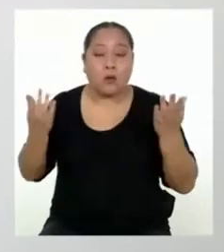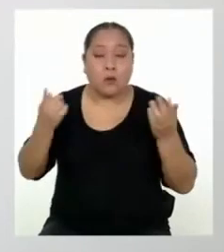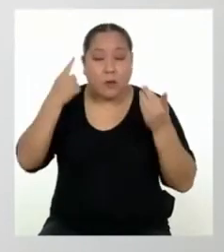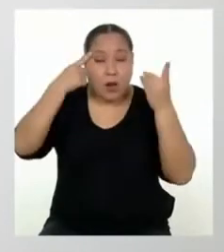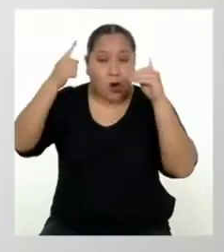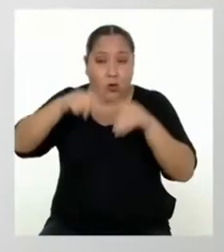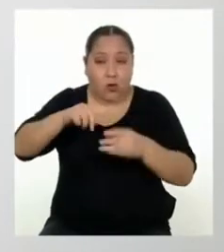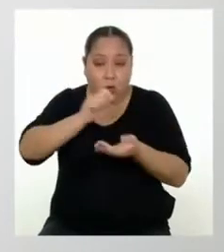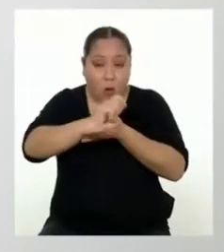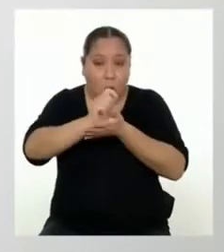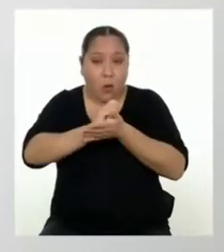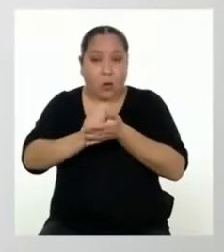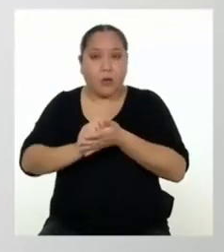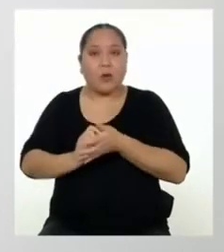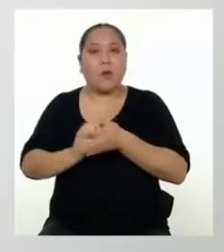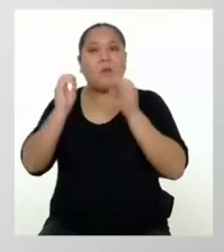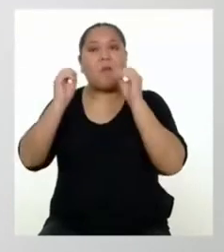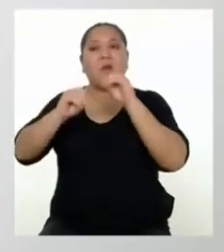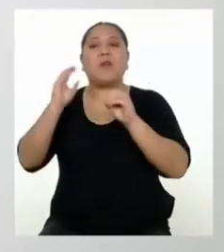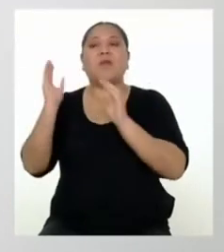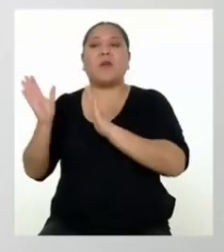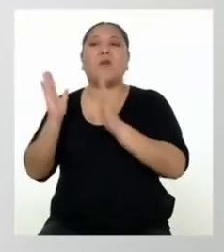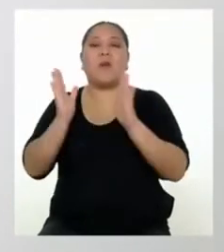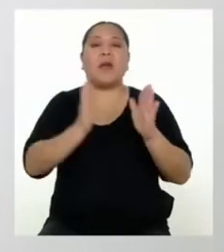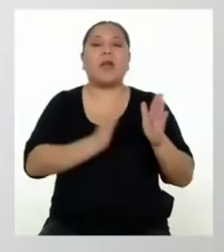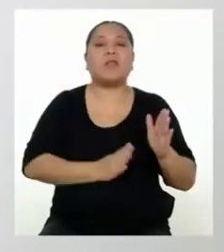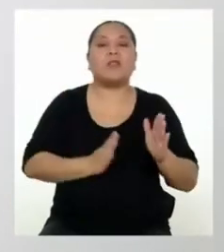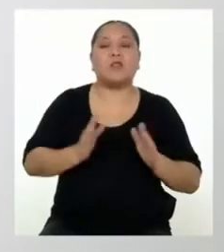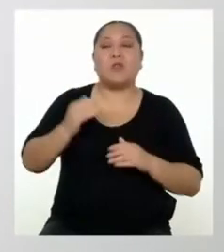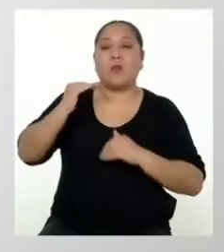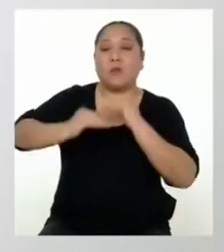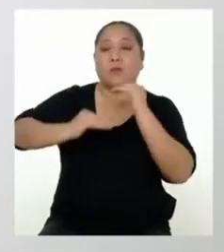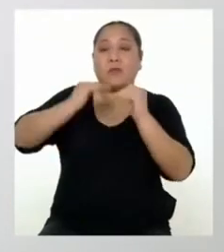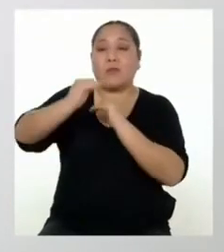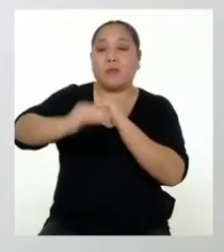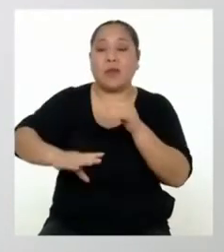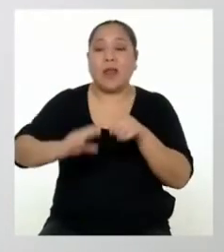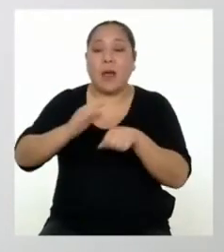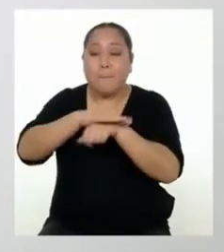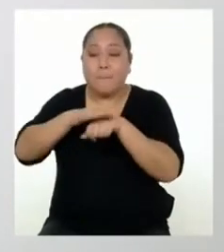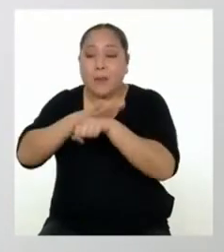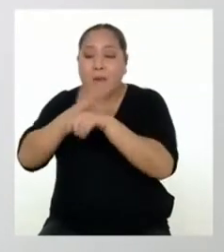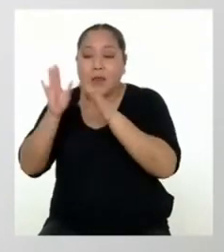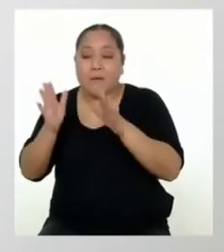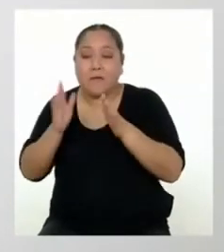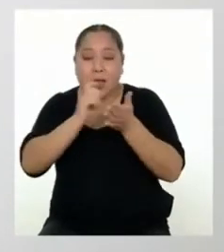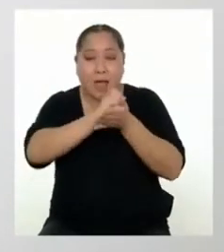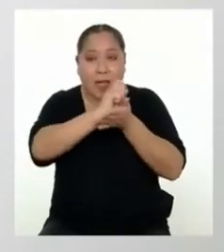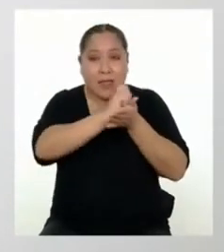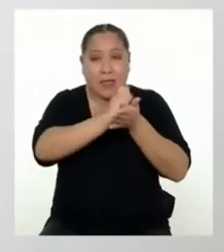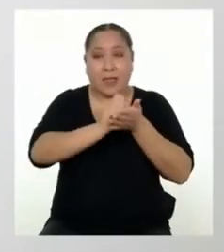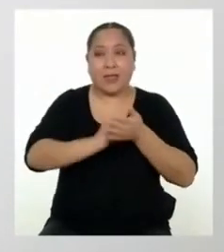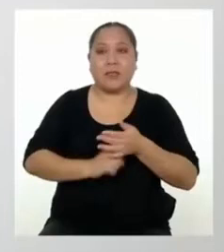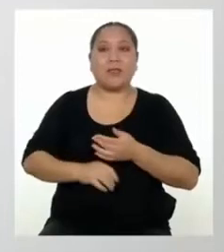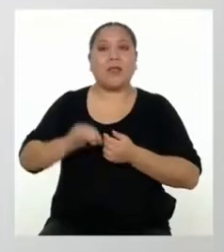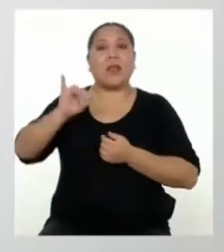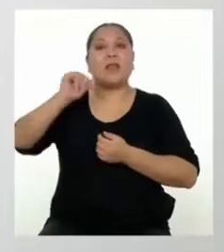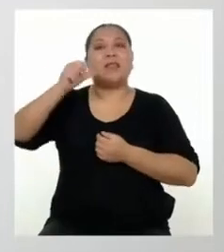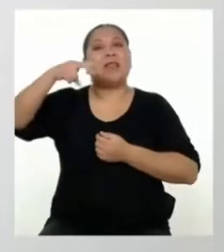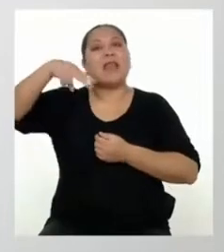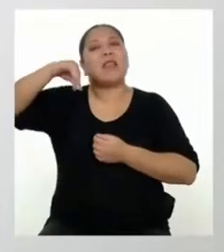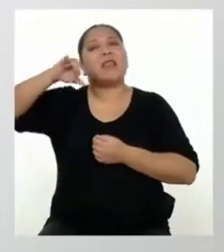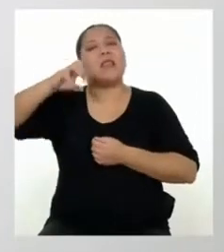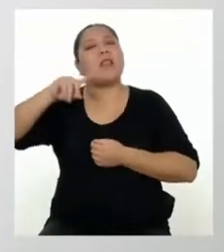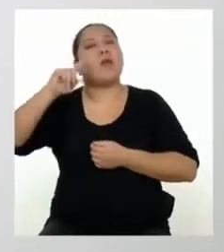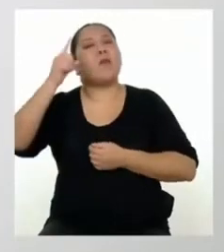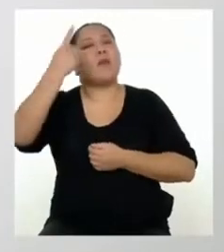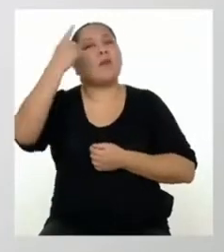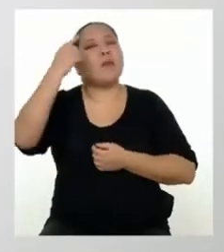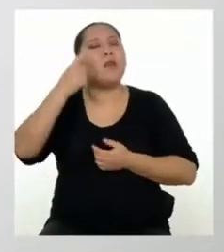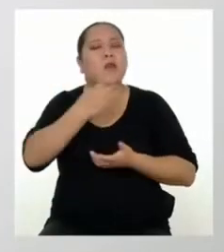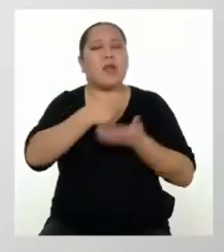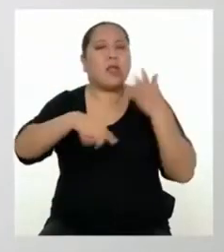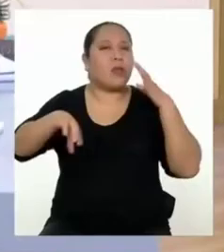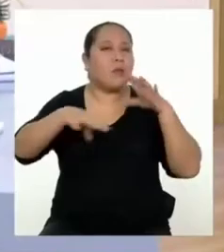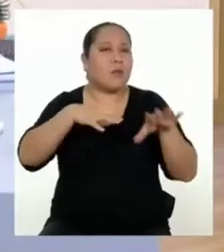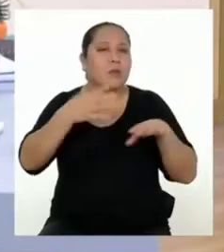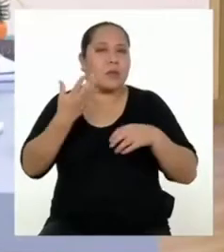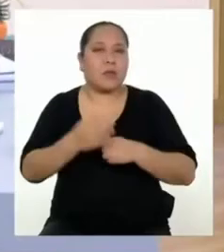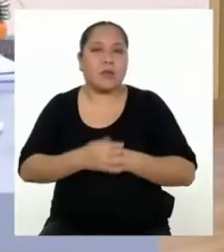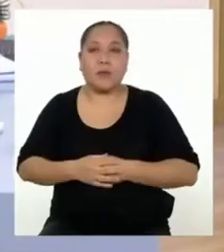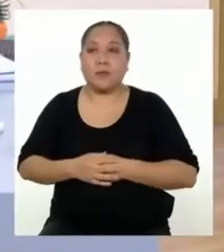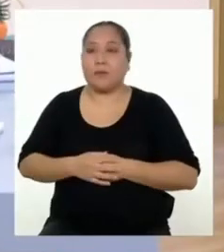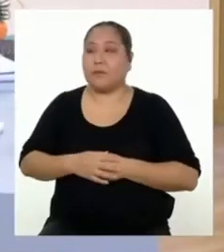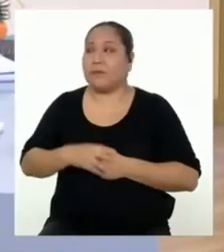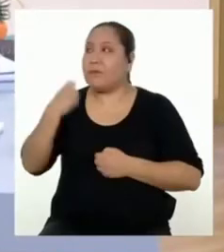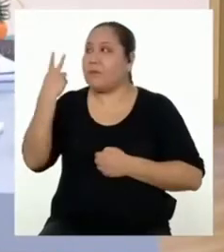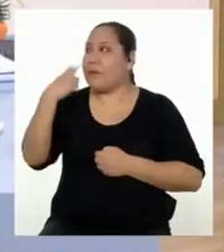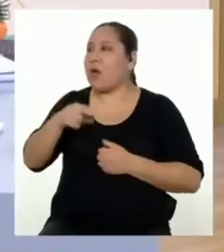nuestros acuerdos, pongamos en orden nuestros pasos para planificar nuestro texto. Yanira, ¿qué es lo primero que debemos realizar?